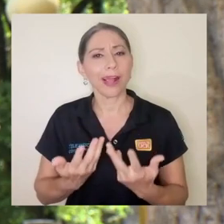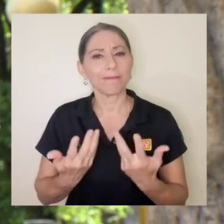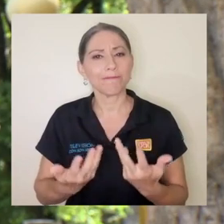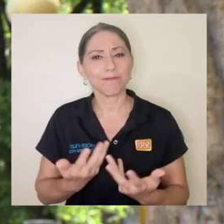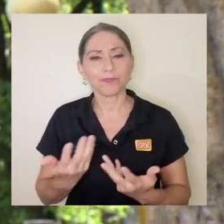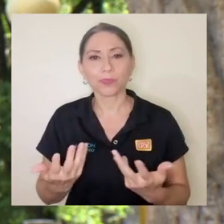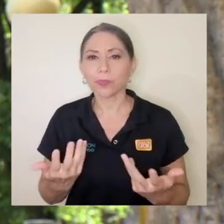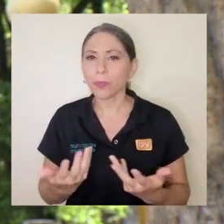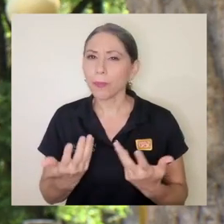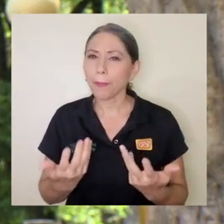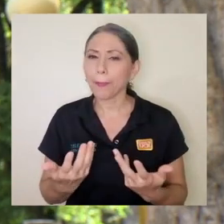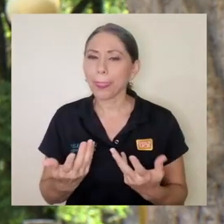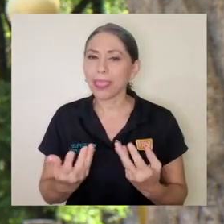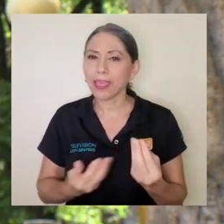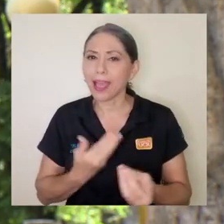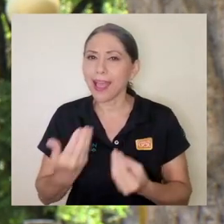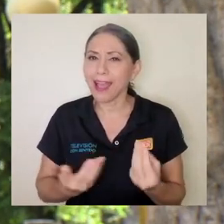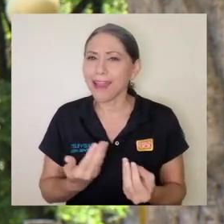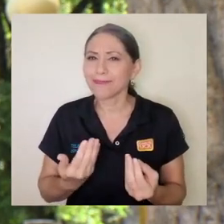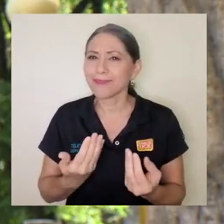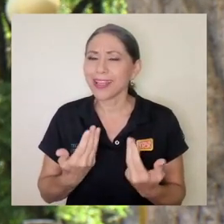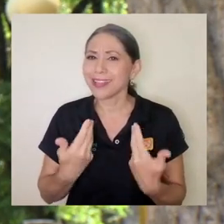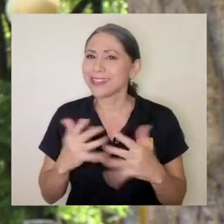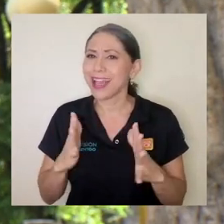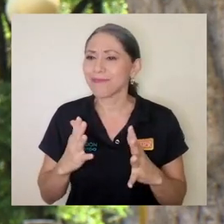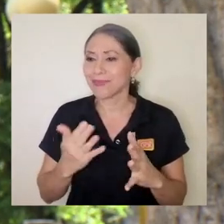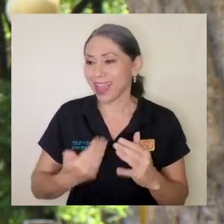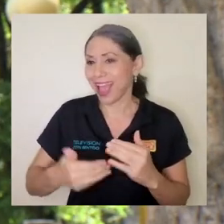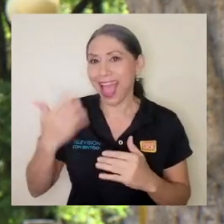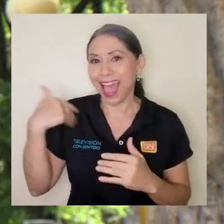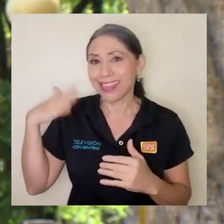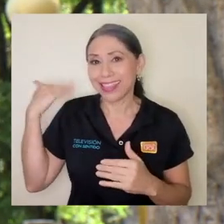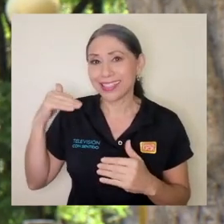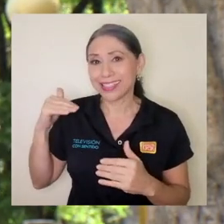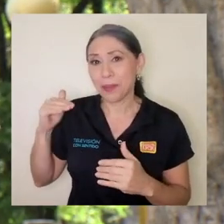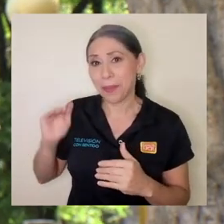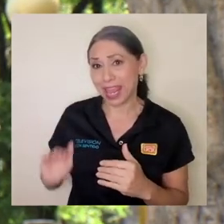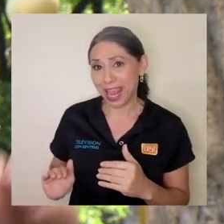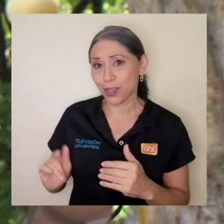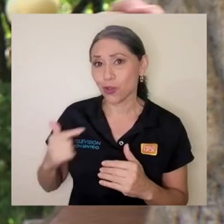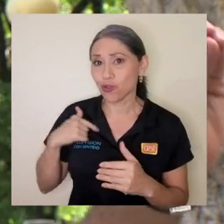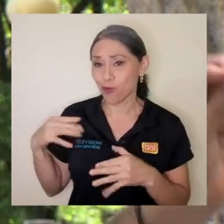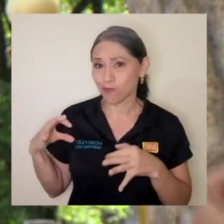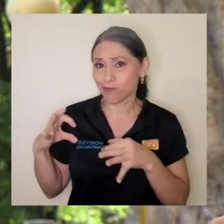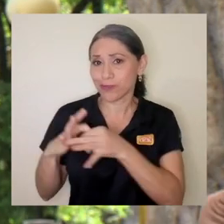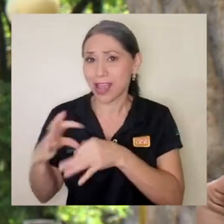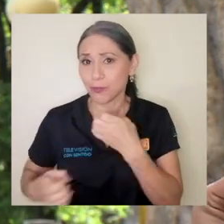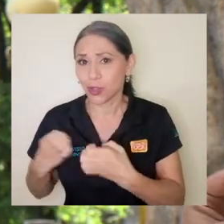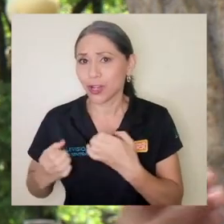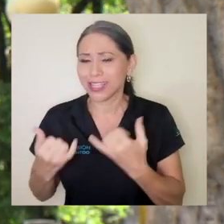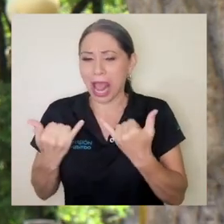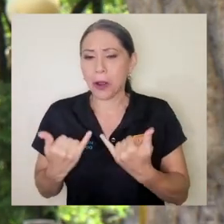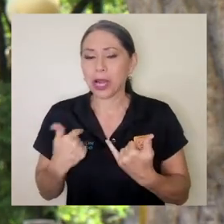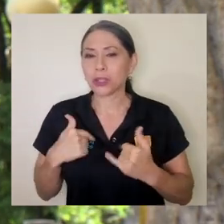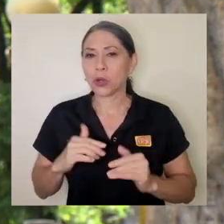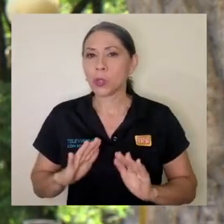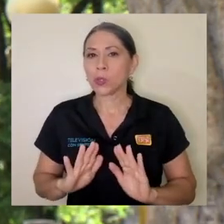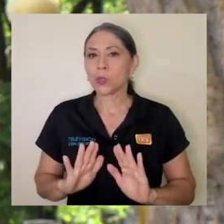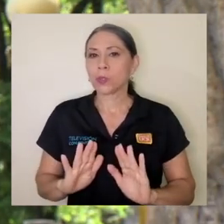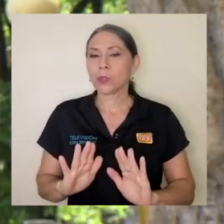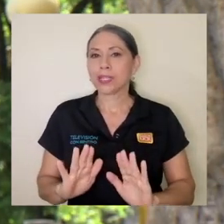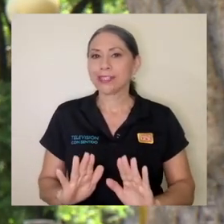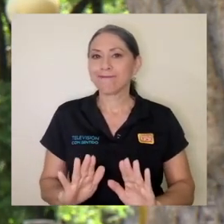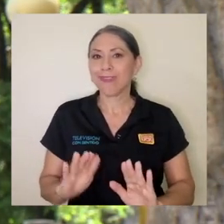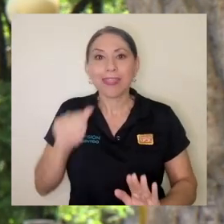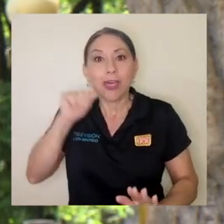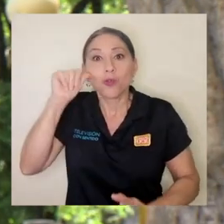a distanciar esa relación estrecha que yo tenía siendo pequeño con mis emociones y que